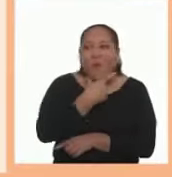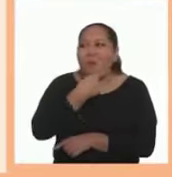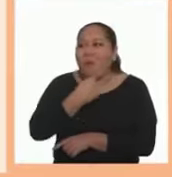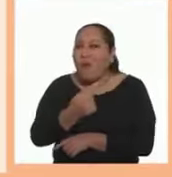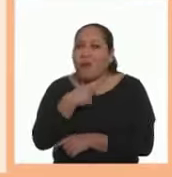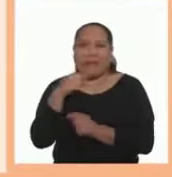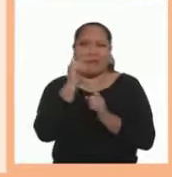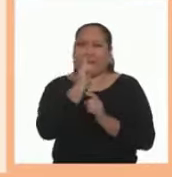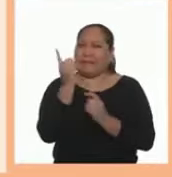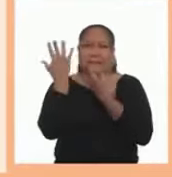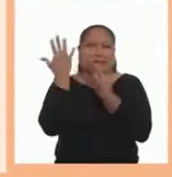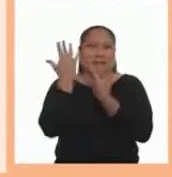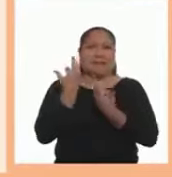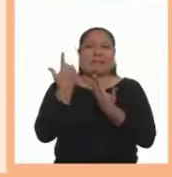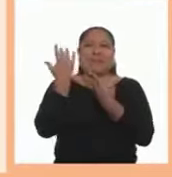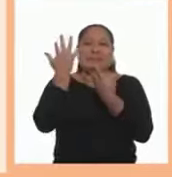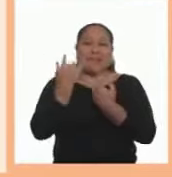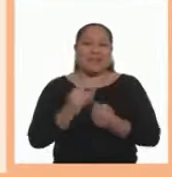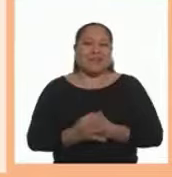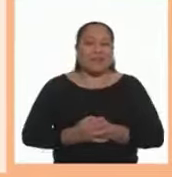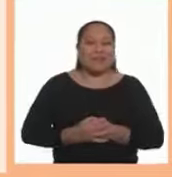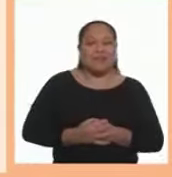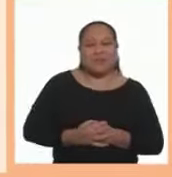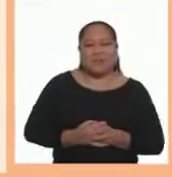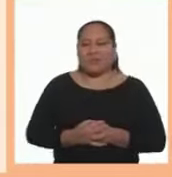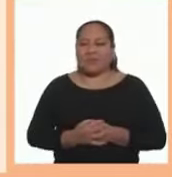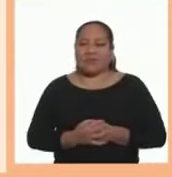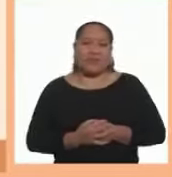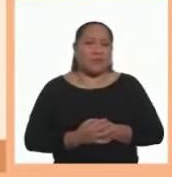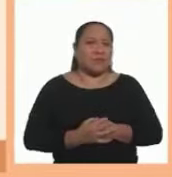gustan todos, no puedo esperar